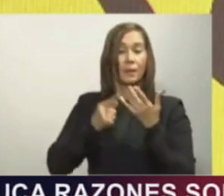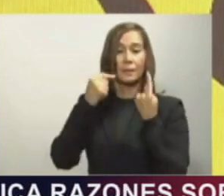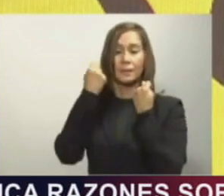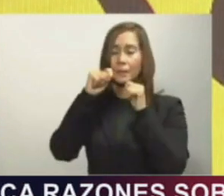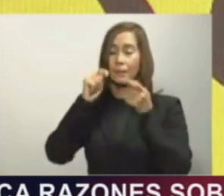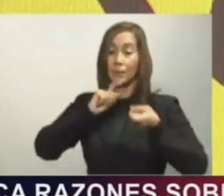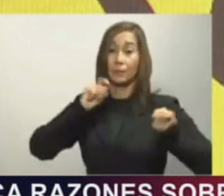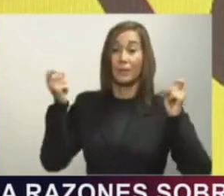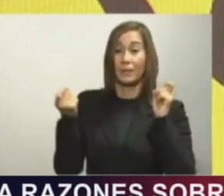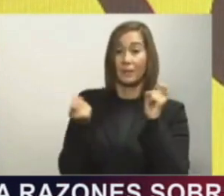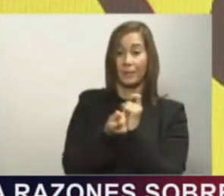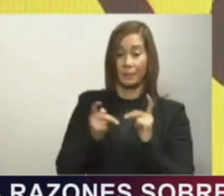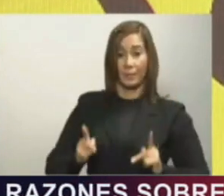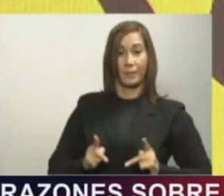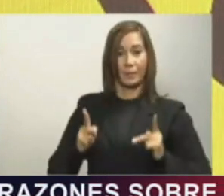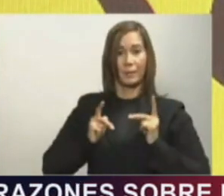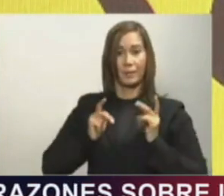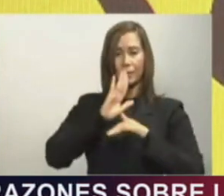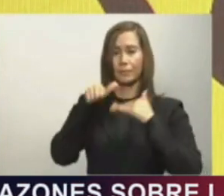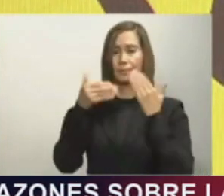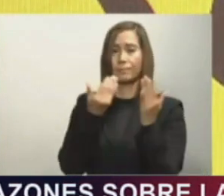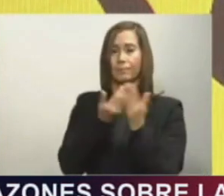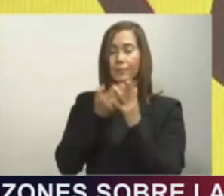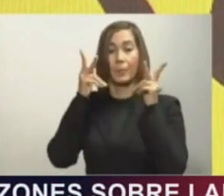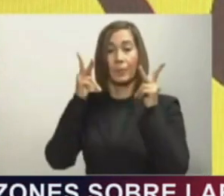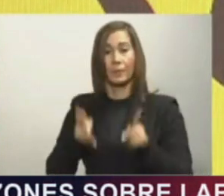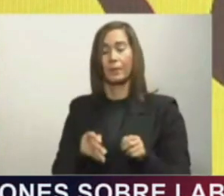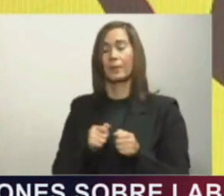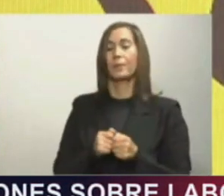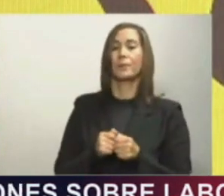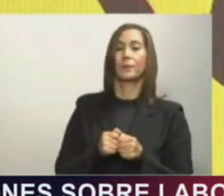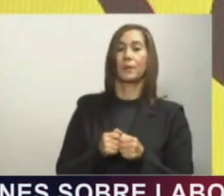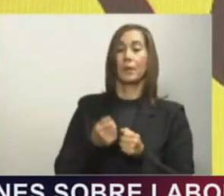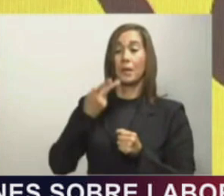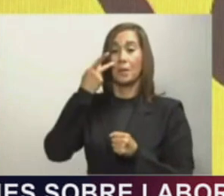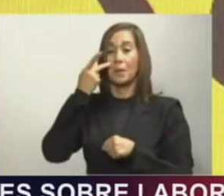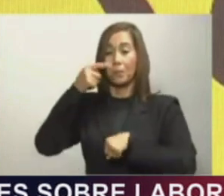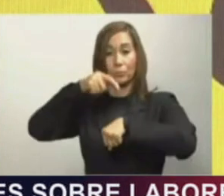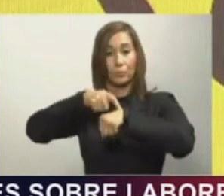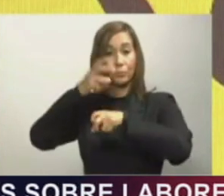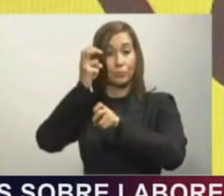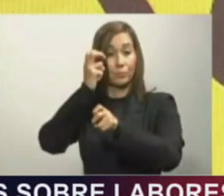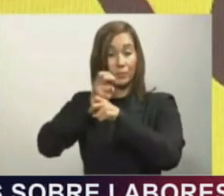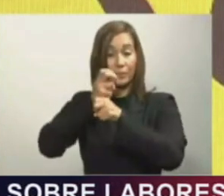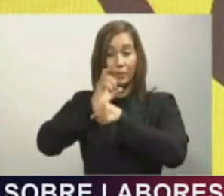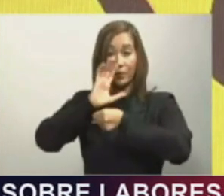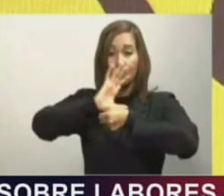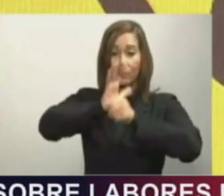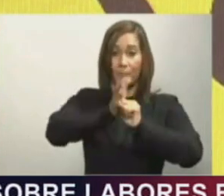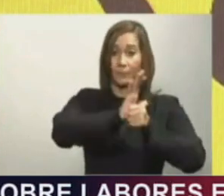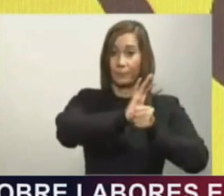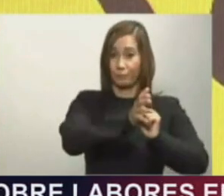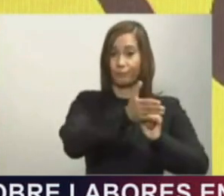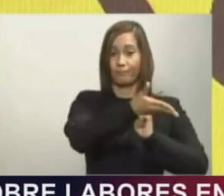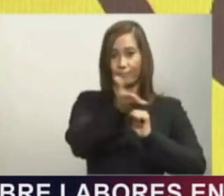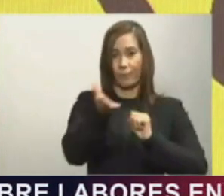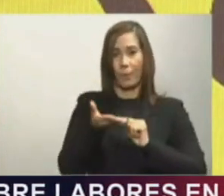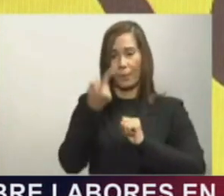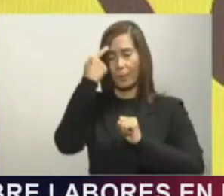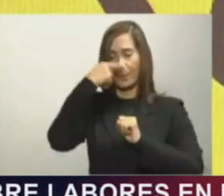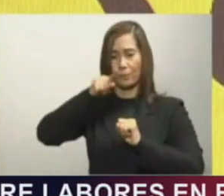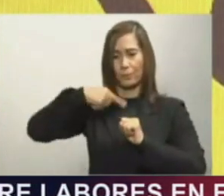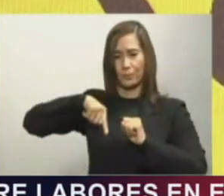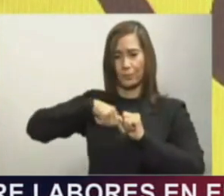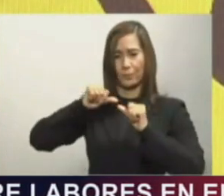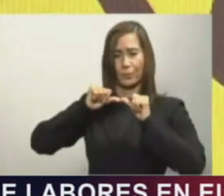aún con las limitaciones impuestas por la pandemia de la COVID-19. Hemos encontrado